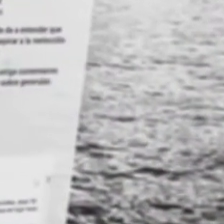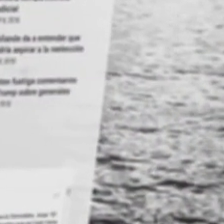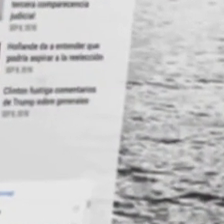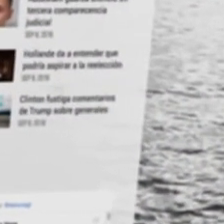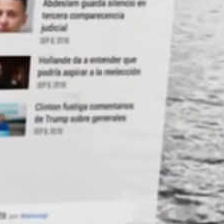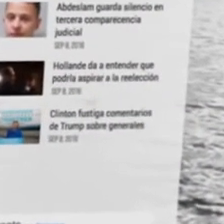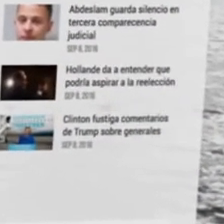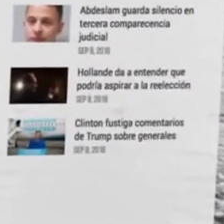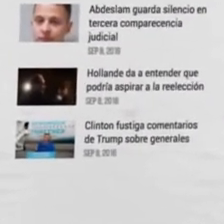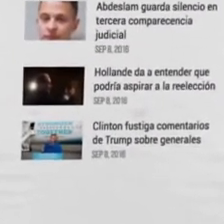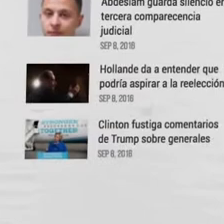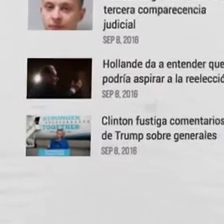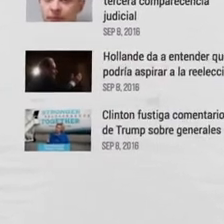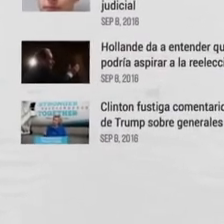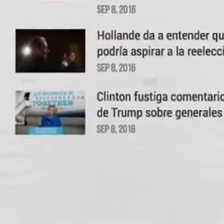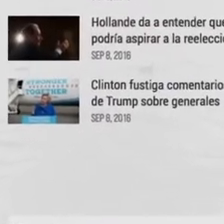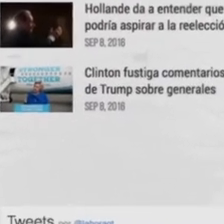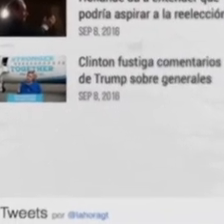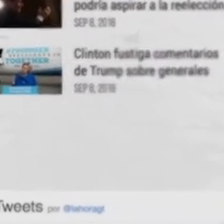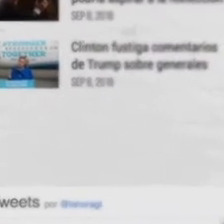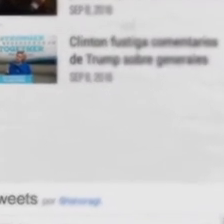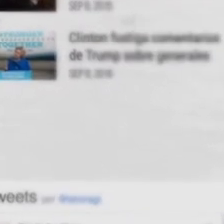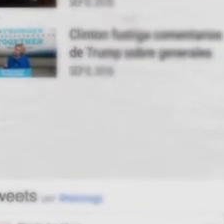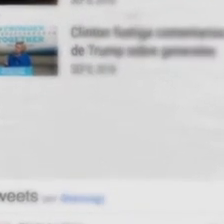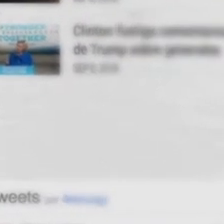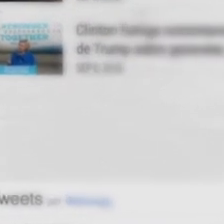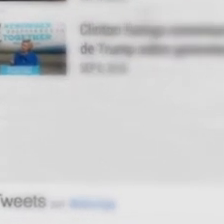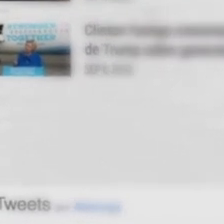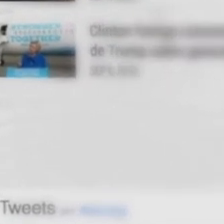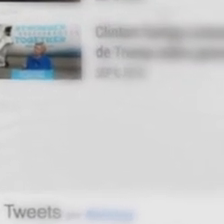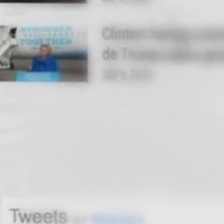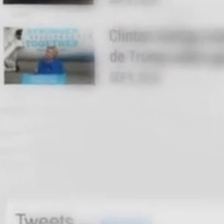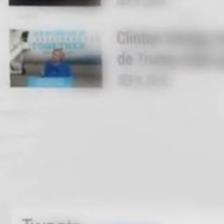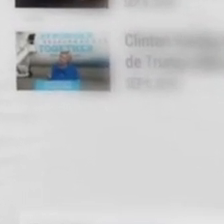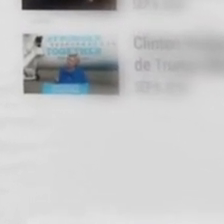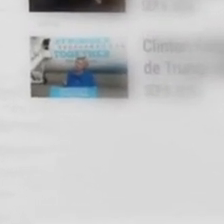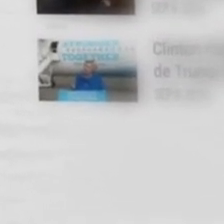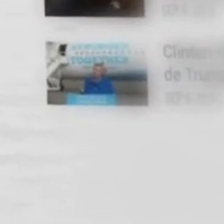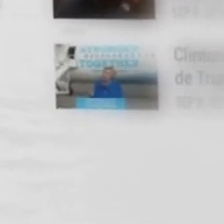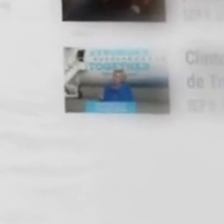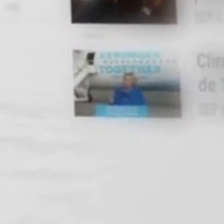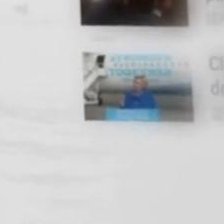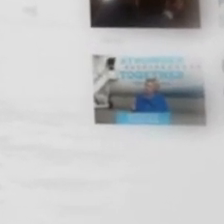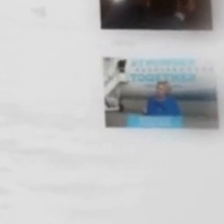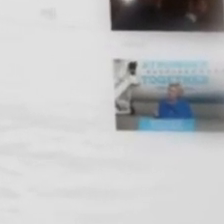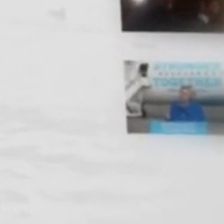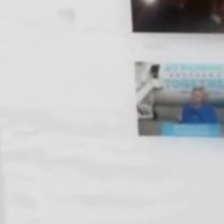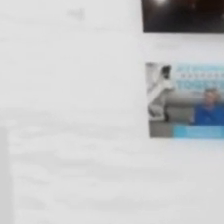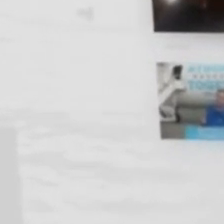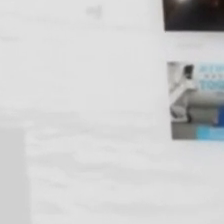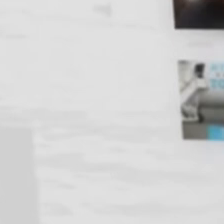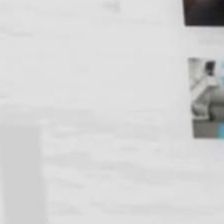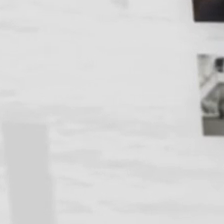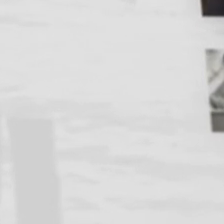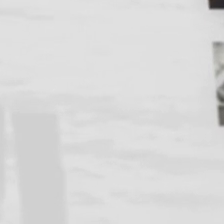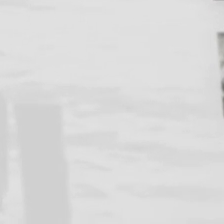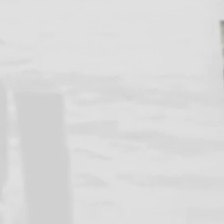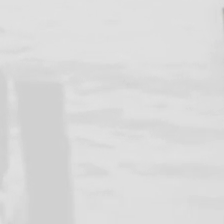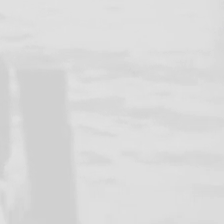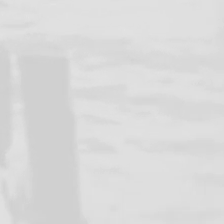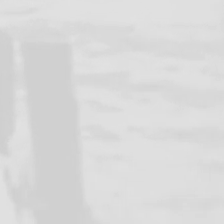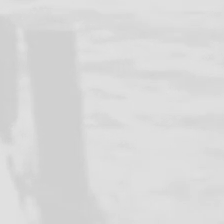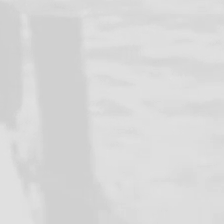que del gobierno de Ríos Montt y demás, Lucas García,